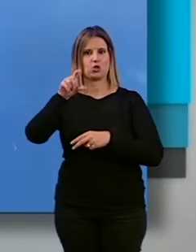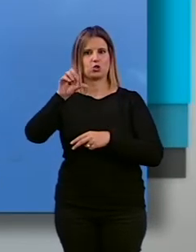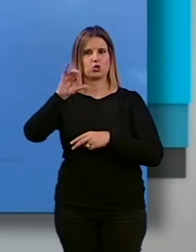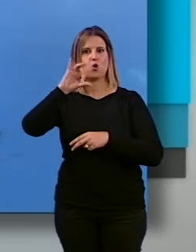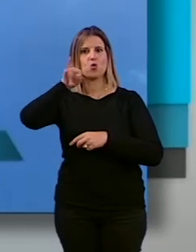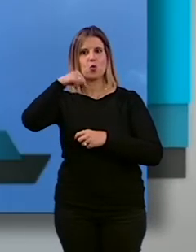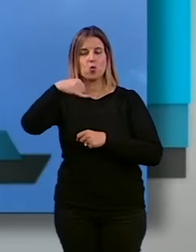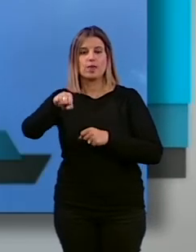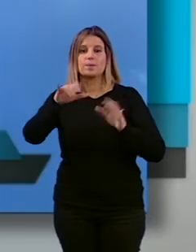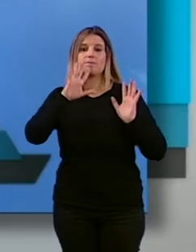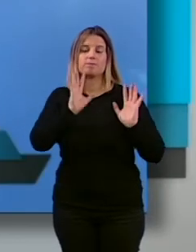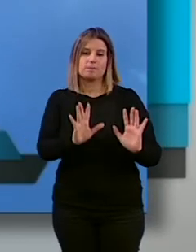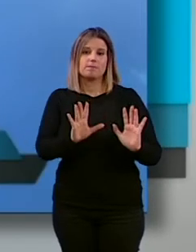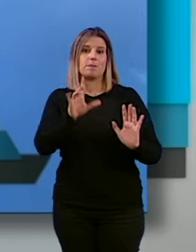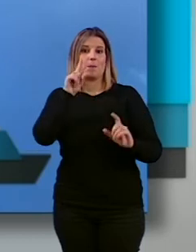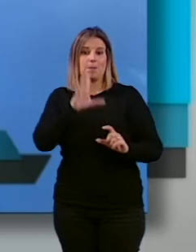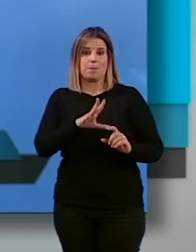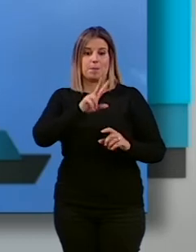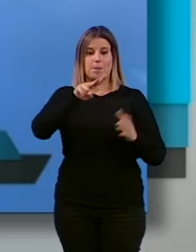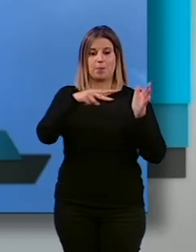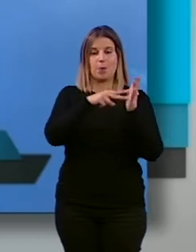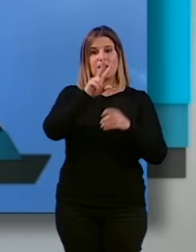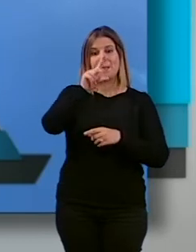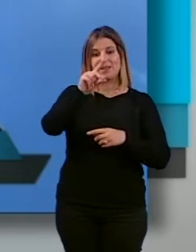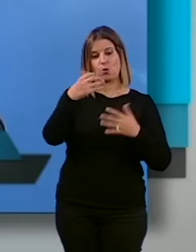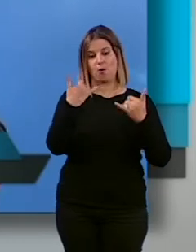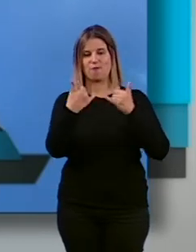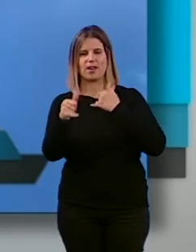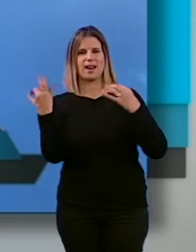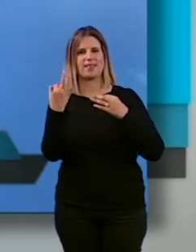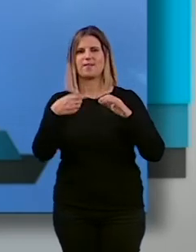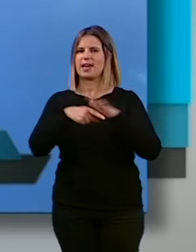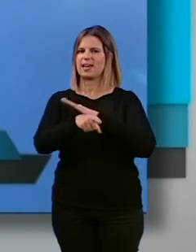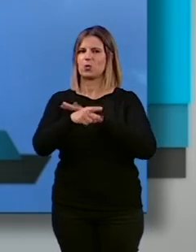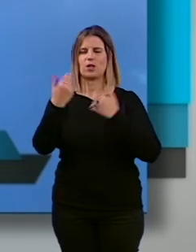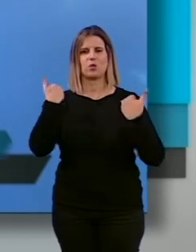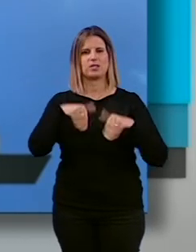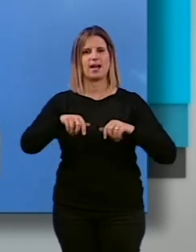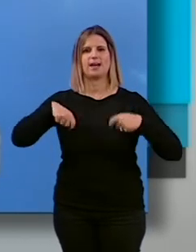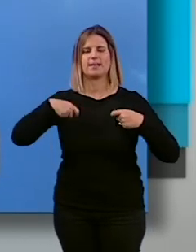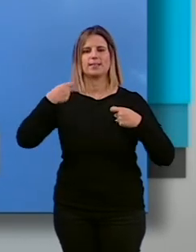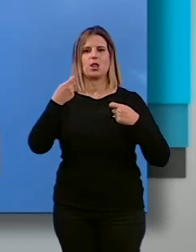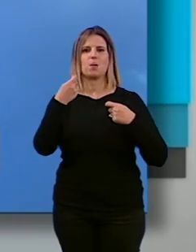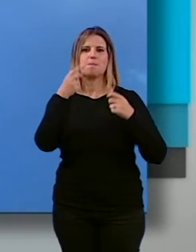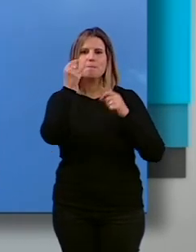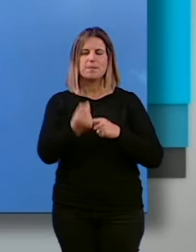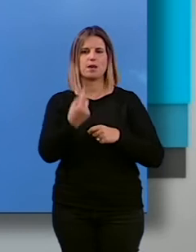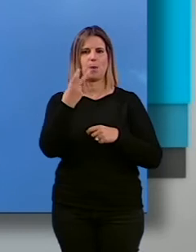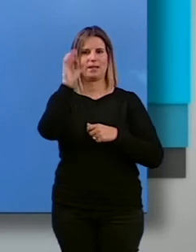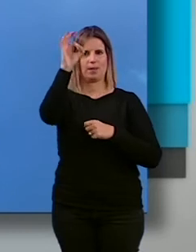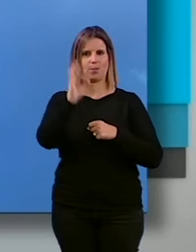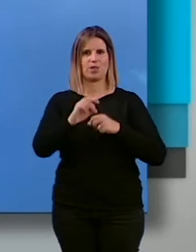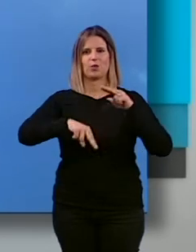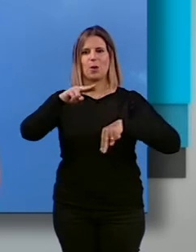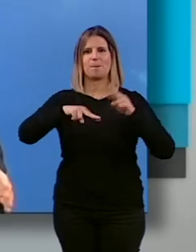Teóricamente, para finales del 2021, en el último trimestre, tenía que estar ejecutado por lo menos el 20% de algunas de las obras que entraban